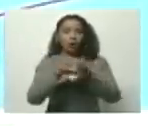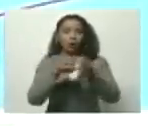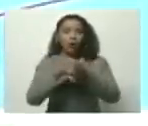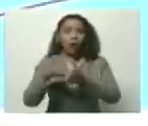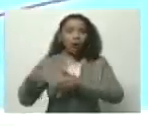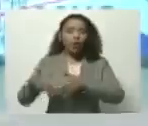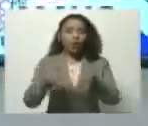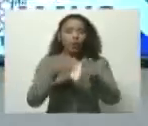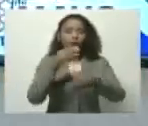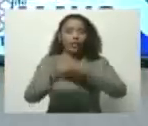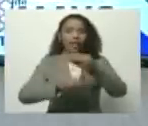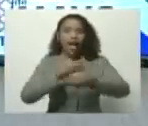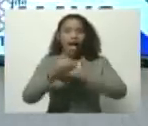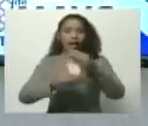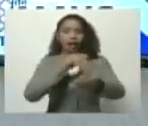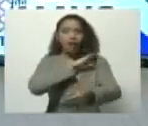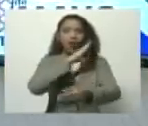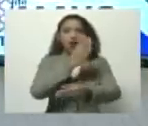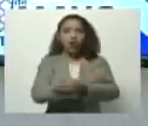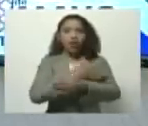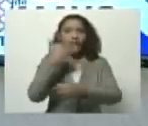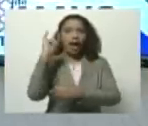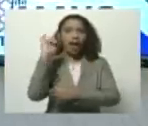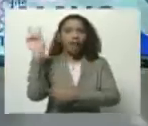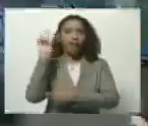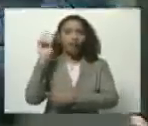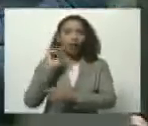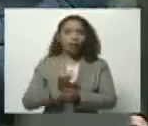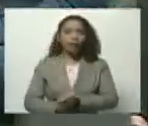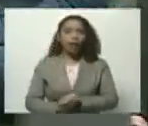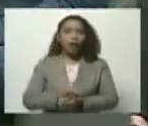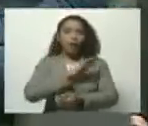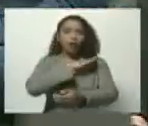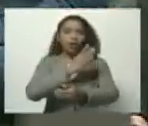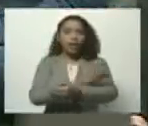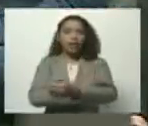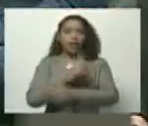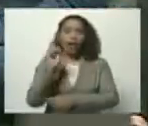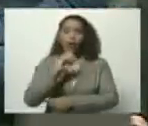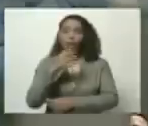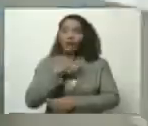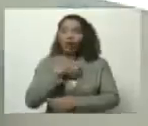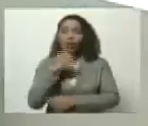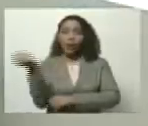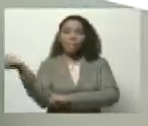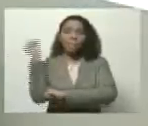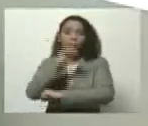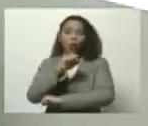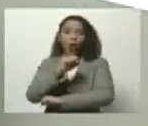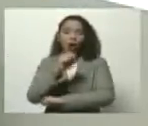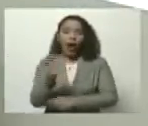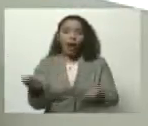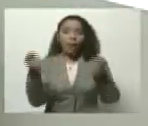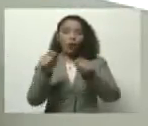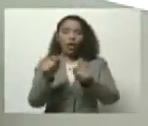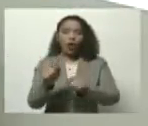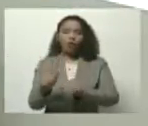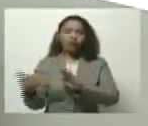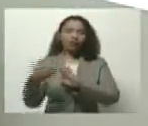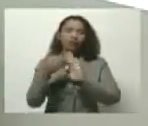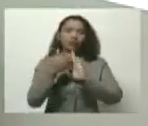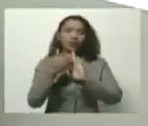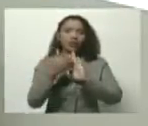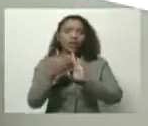consolide la fortaleza que tiene Venezuela fortaleza que no ha podido derrumbar el bloqueo criminal y que tenemos la certeza